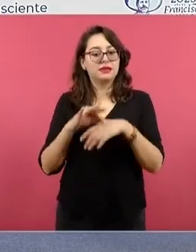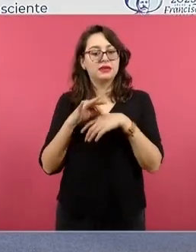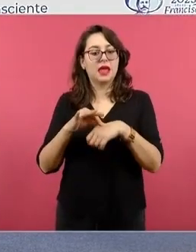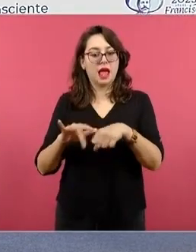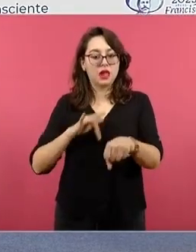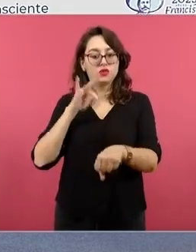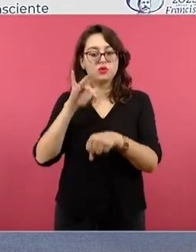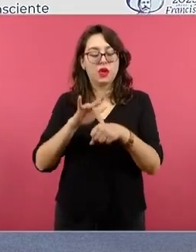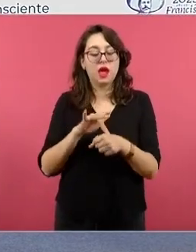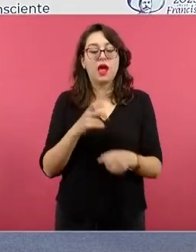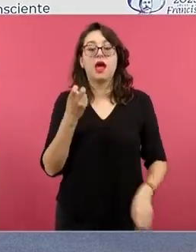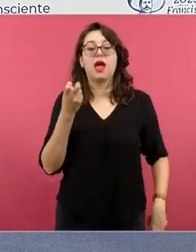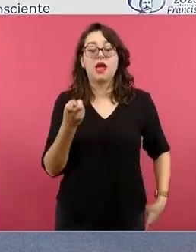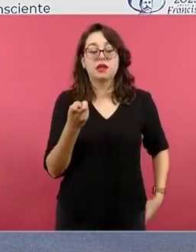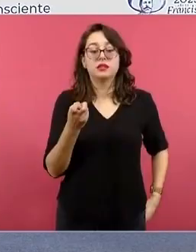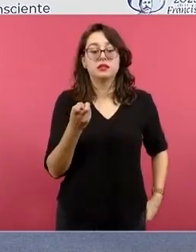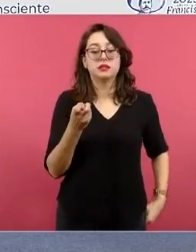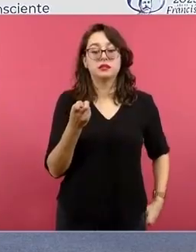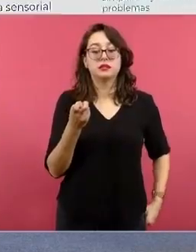la puesta en marcha.